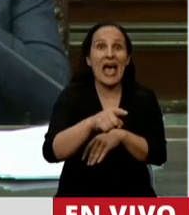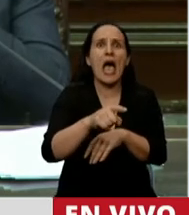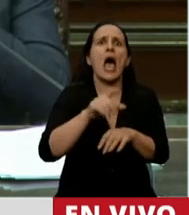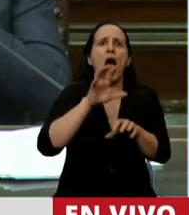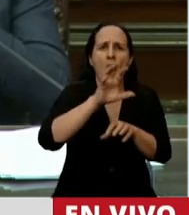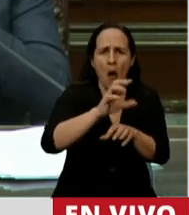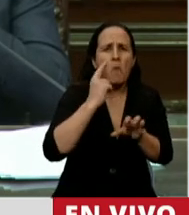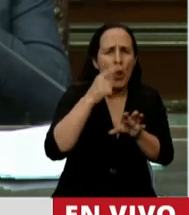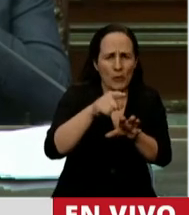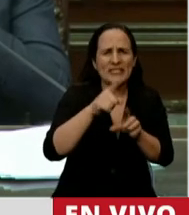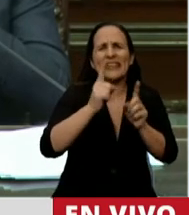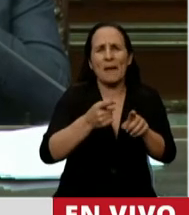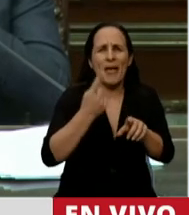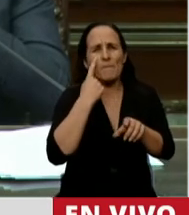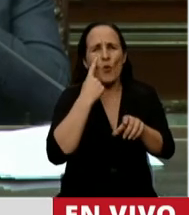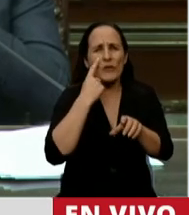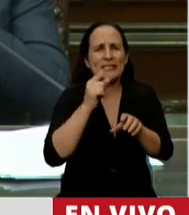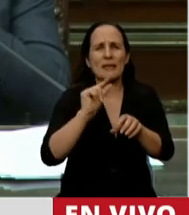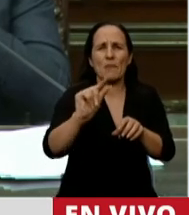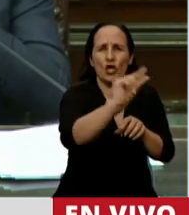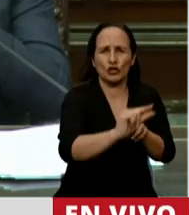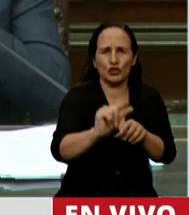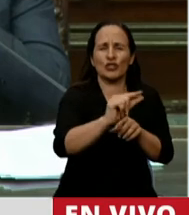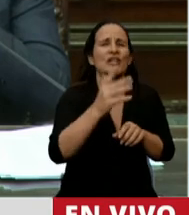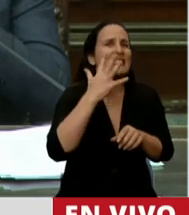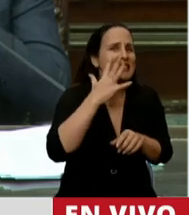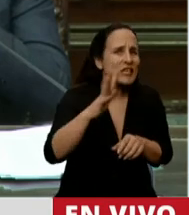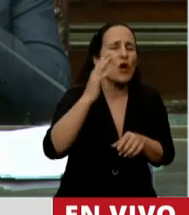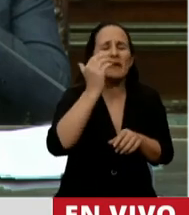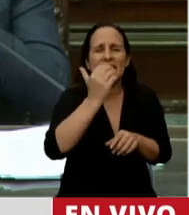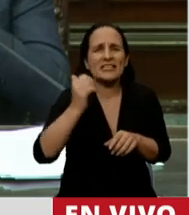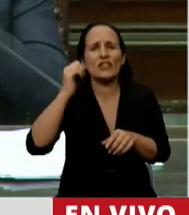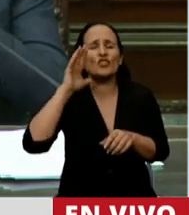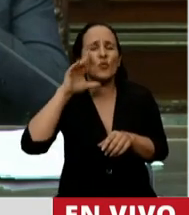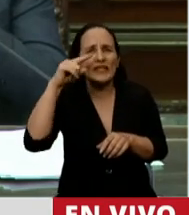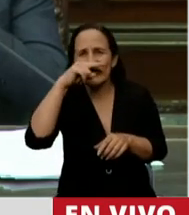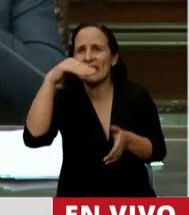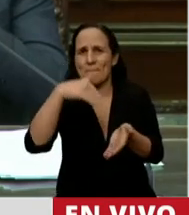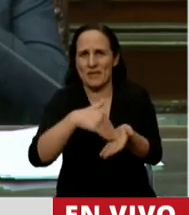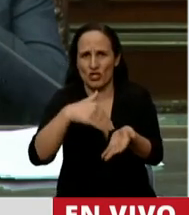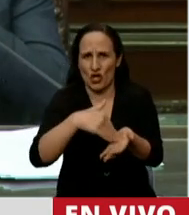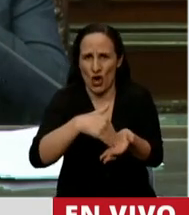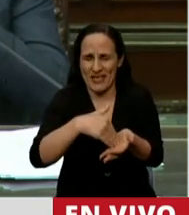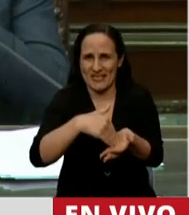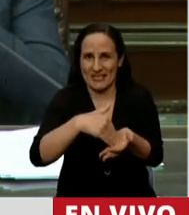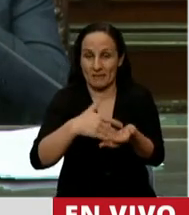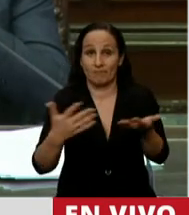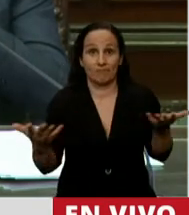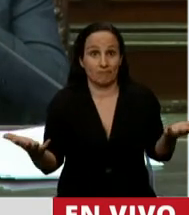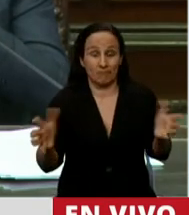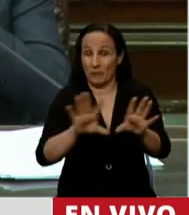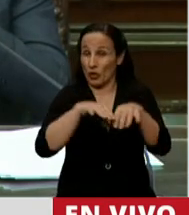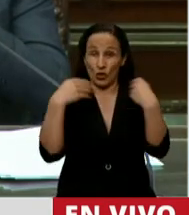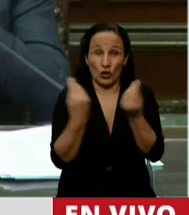en parte ha asistido a los municipios, 5.657 millones, con lo cual tenemos un